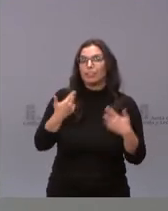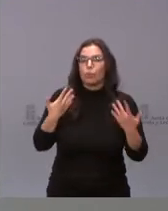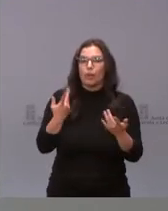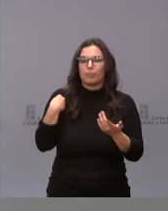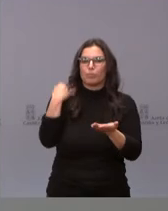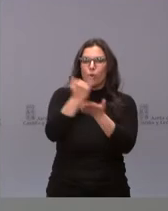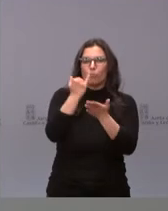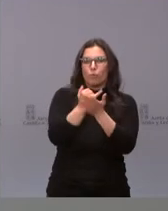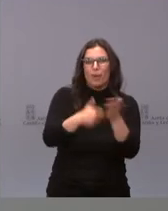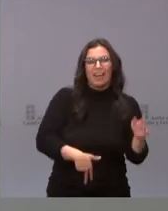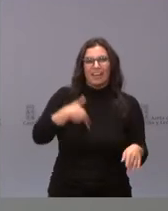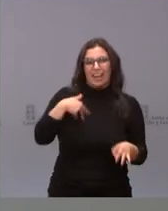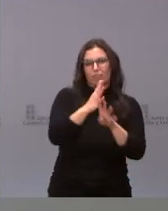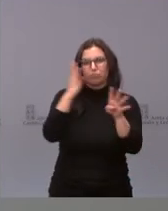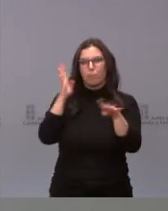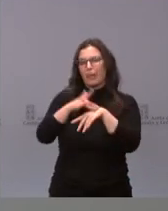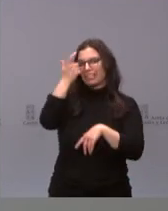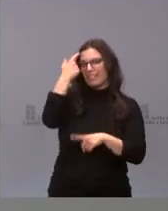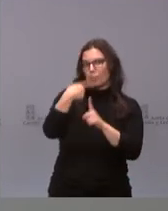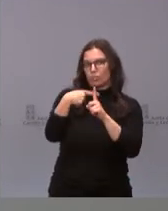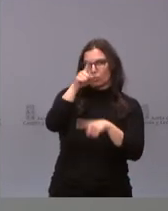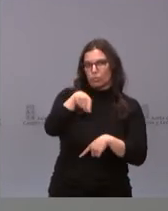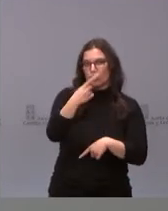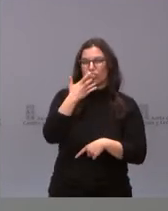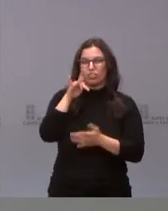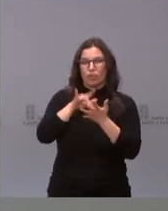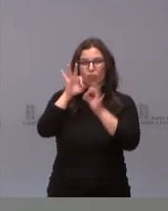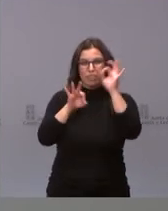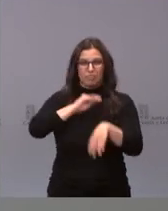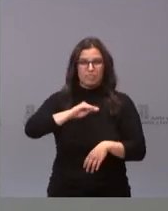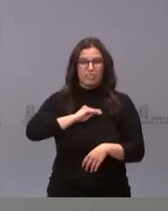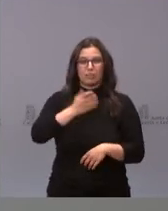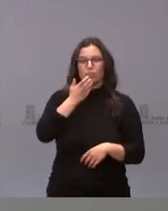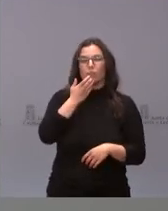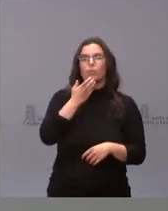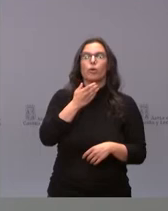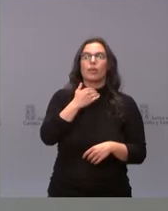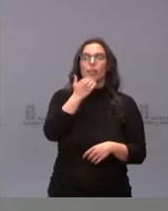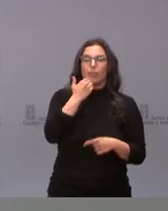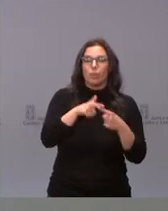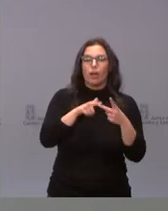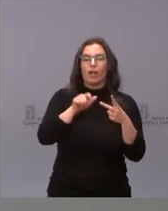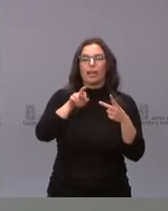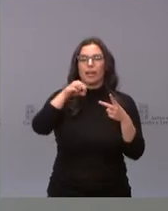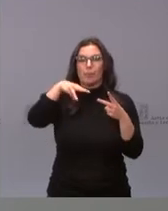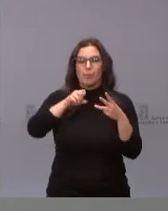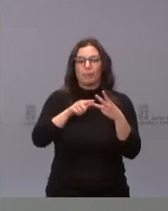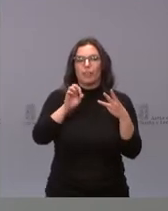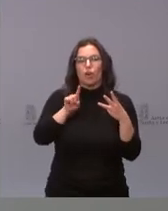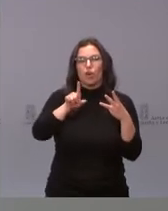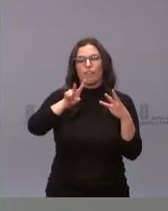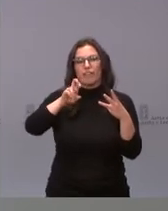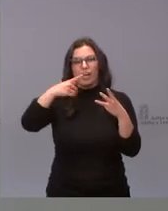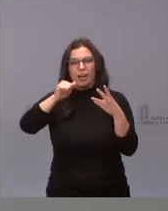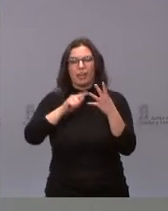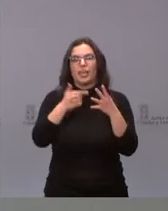municipios con mayor incidencia. En estos días hemos cribado en Mayalde, en Zamora, en Lerma, Olvega y Cervera de Pisuerga.